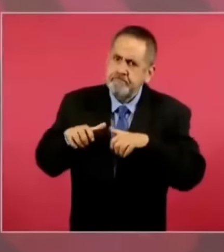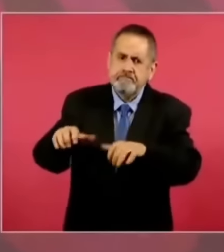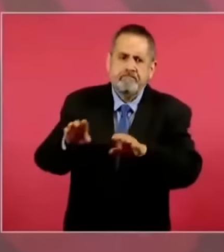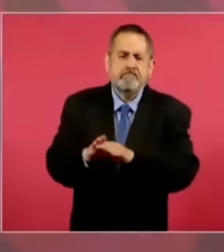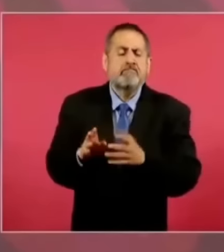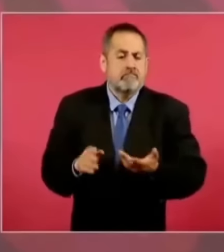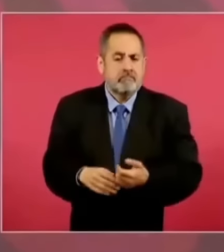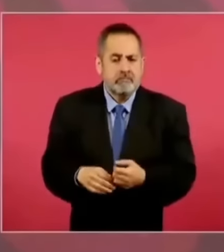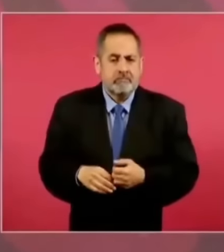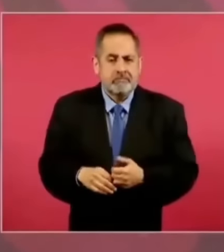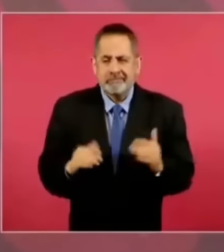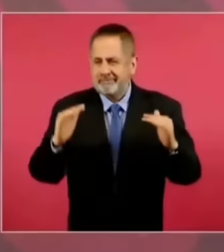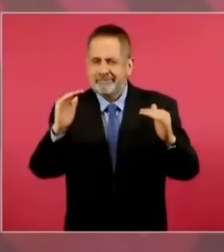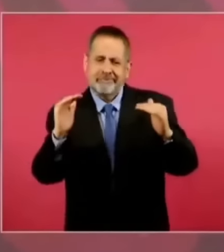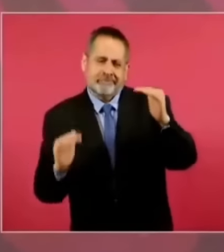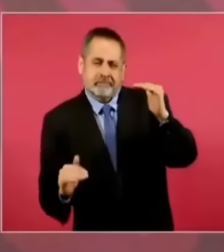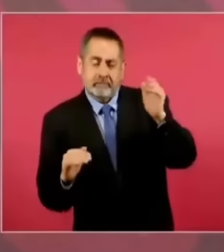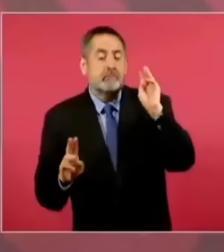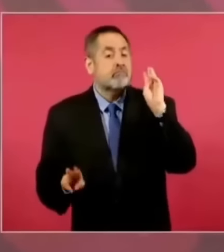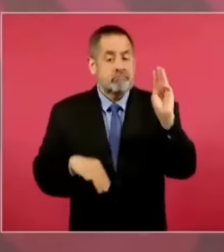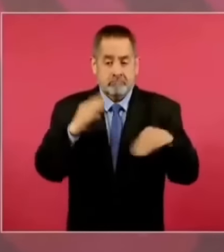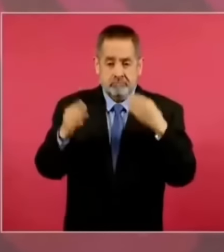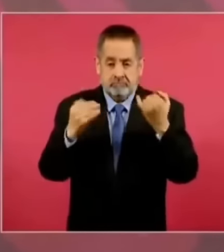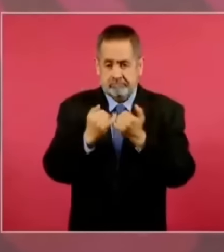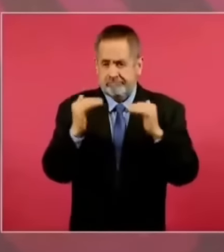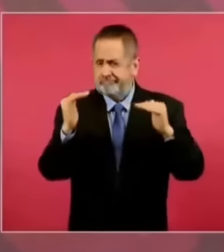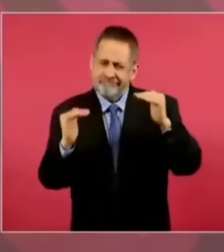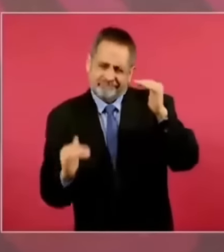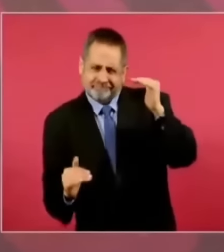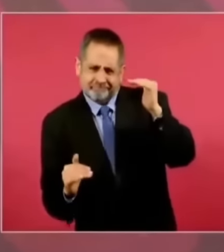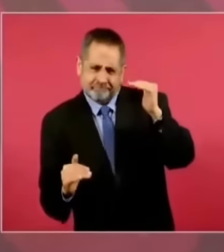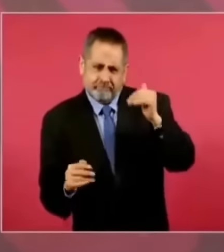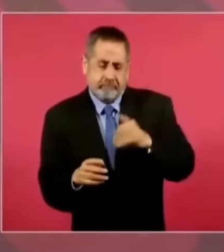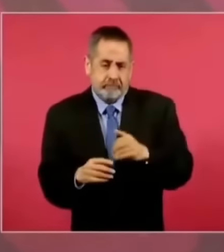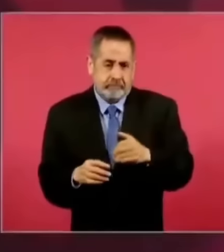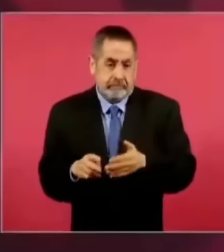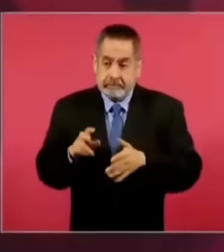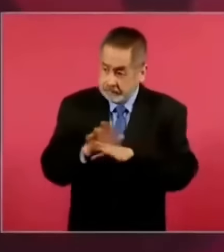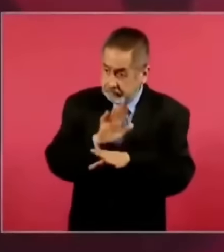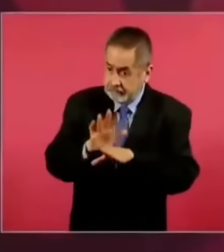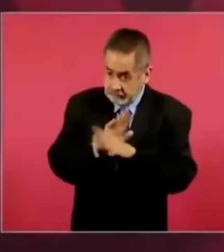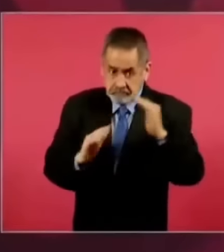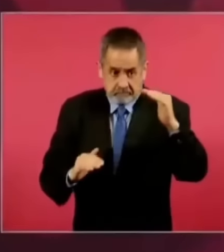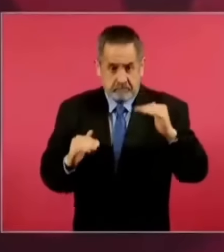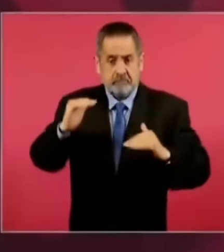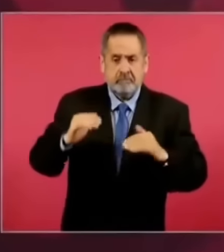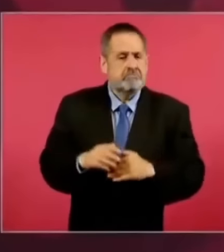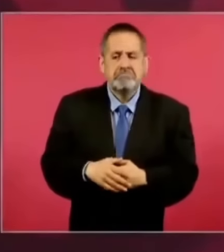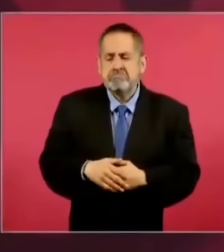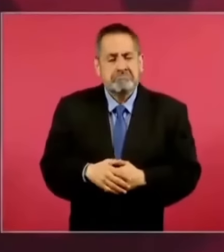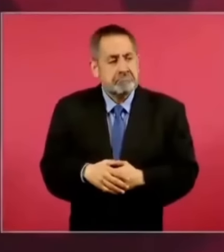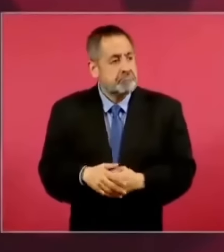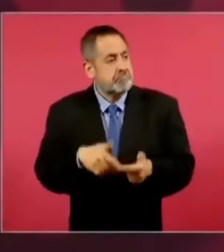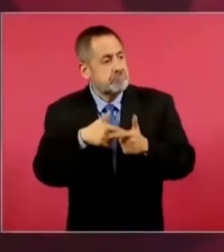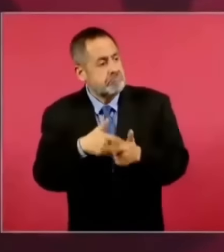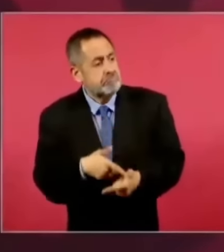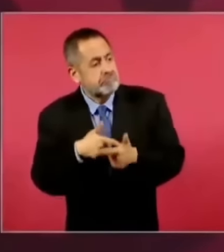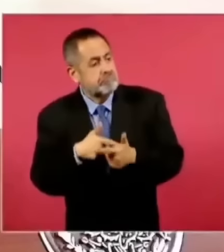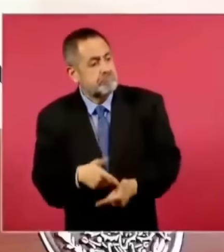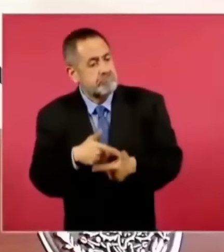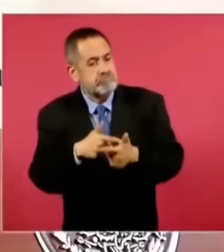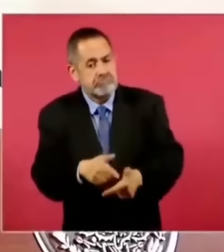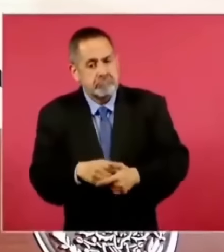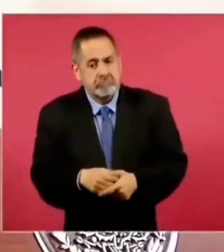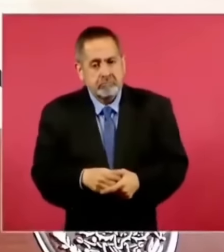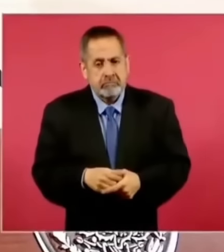la monstruosa desigualdad que hay en el mundo, y eso no se corrige, al contrario, cada vez hay